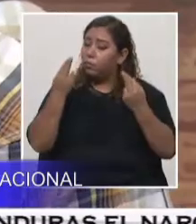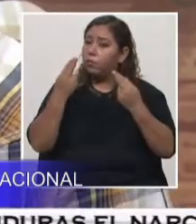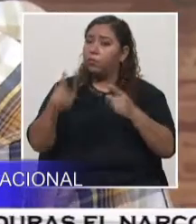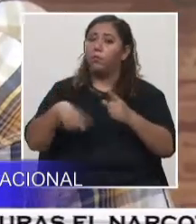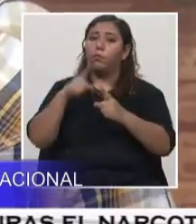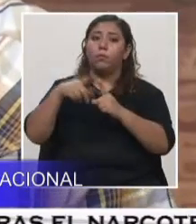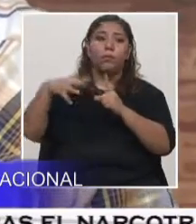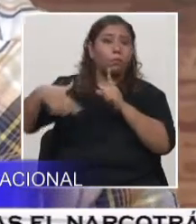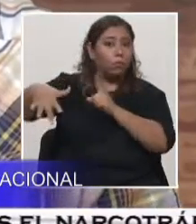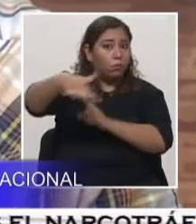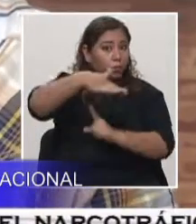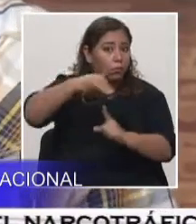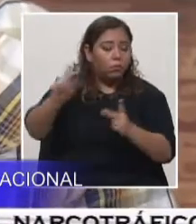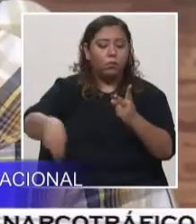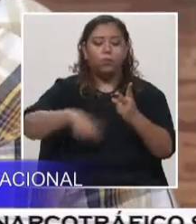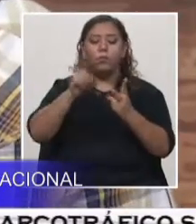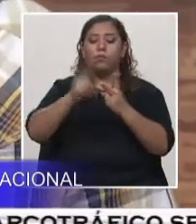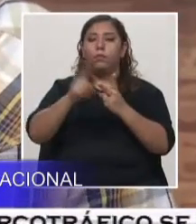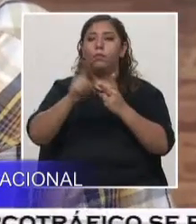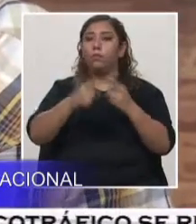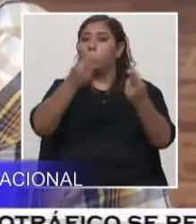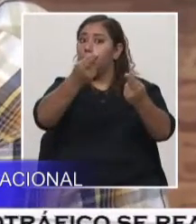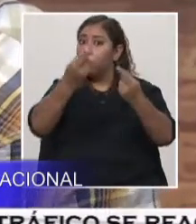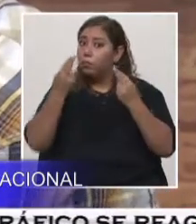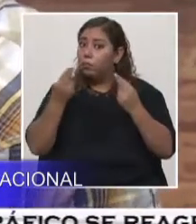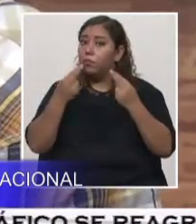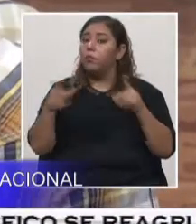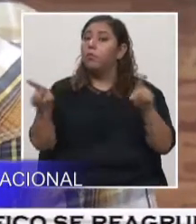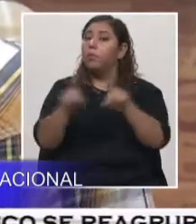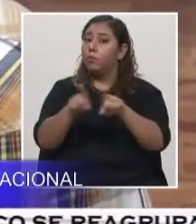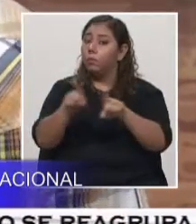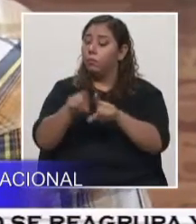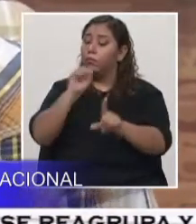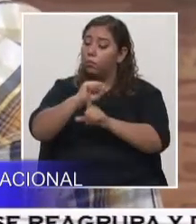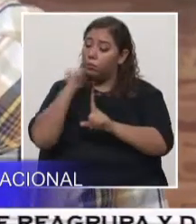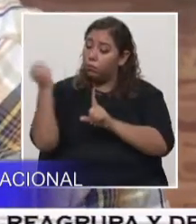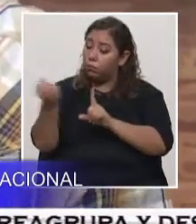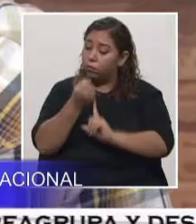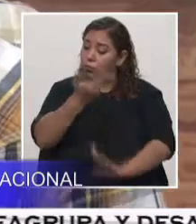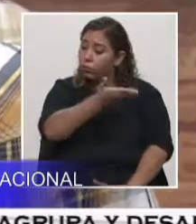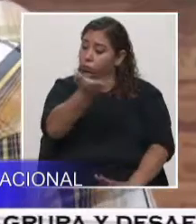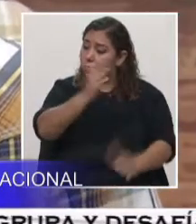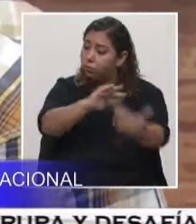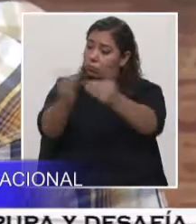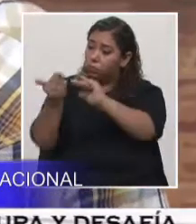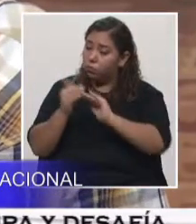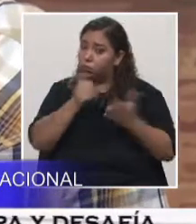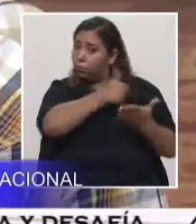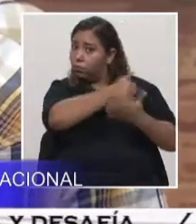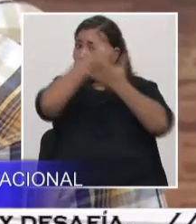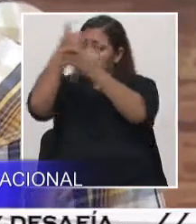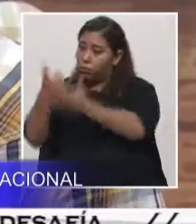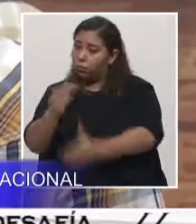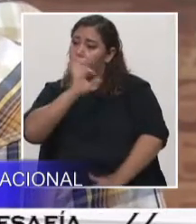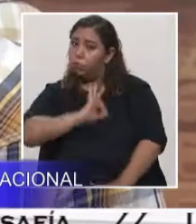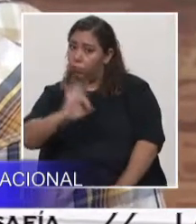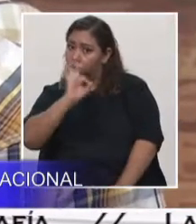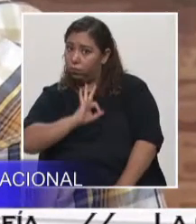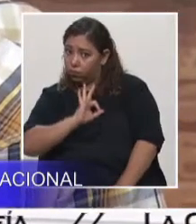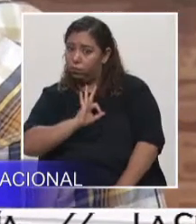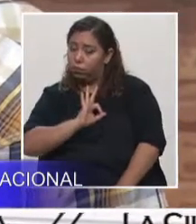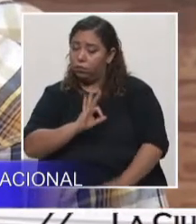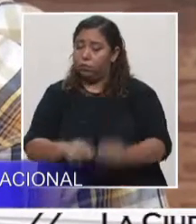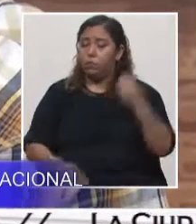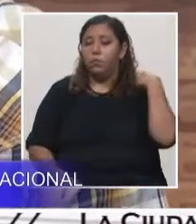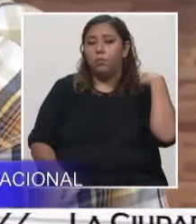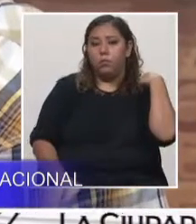trabajar en Honduras en el tema de minería, pues realmente deje un beneficio a las comunidades. Por eso el Estado de Honduras, por